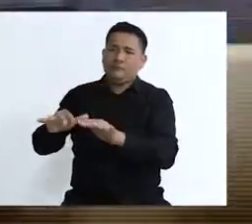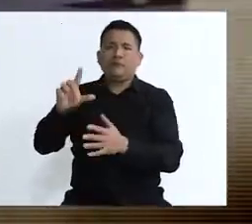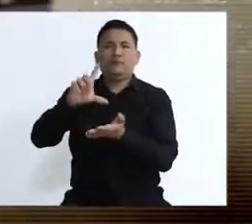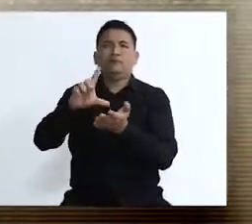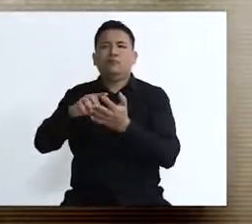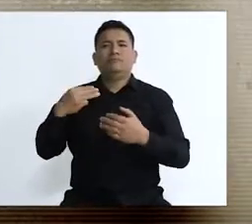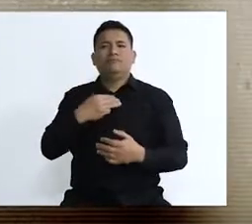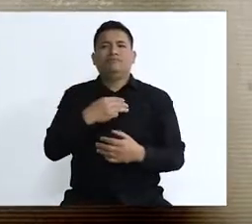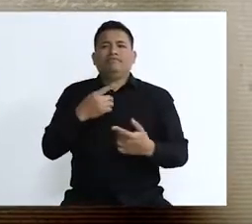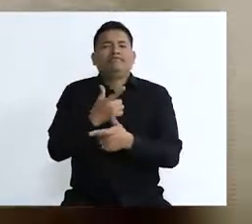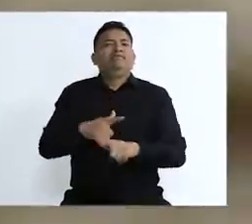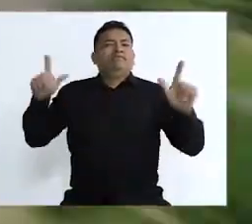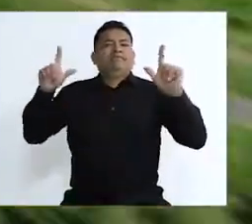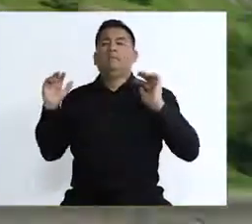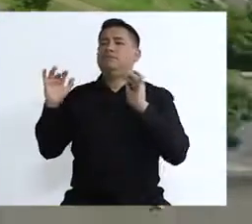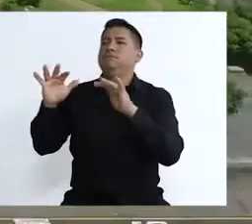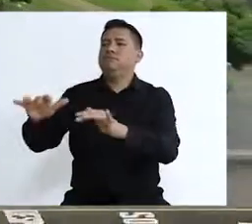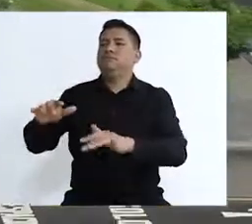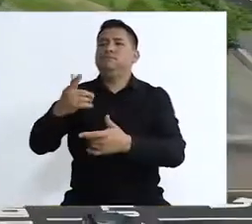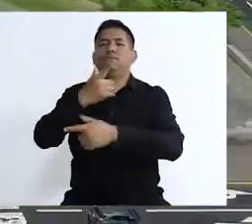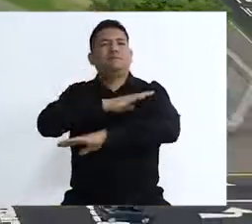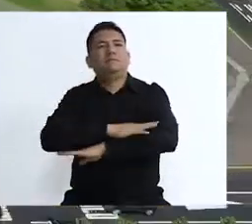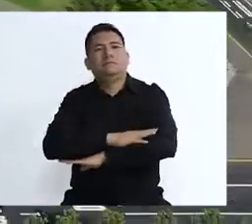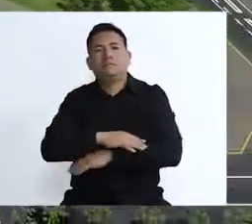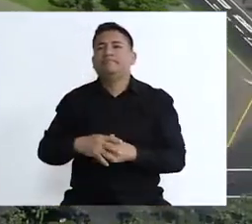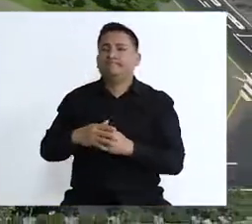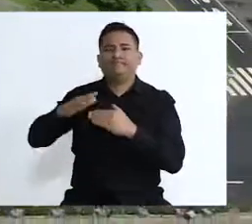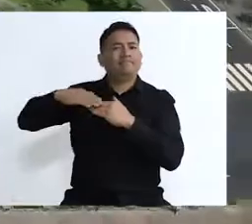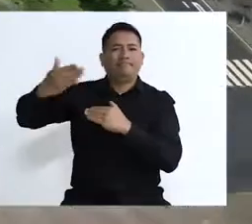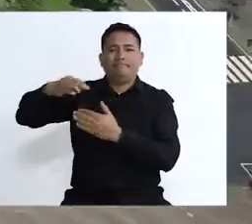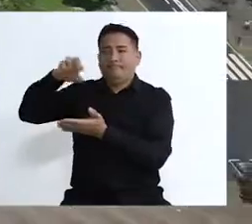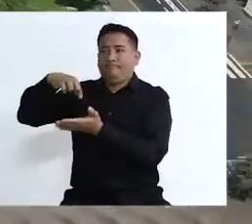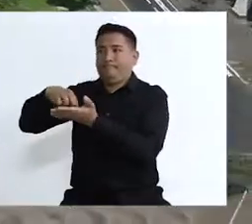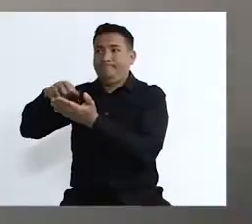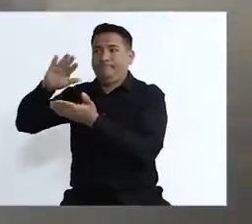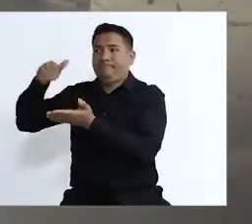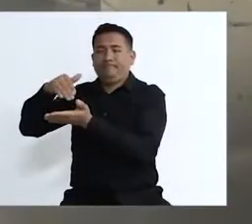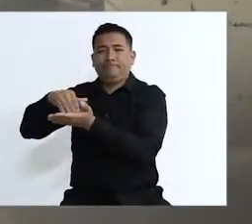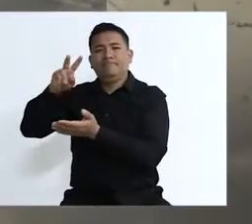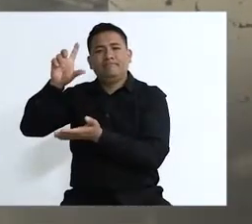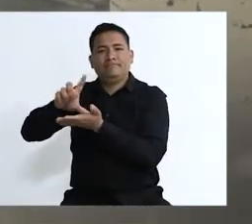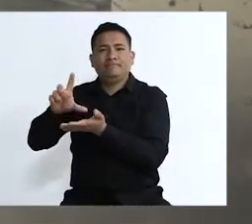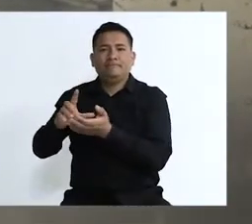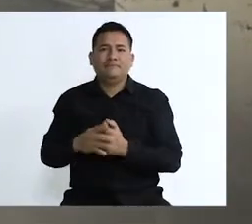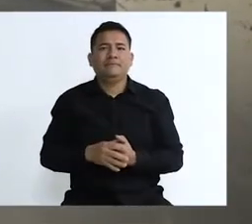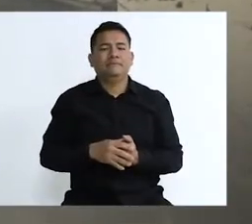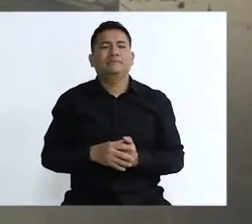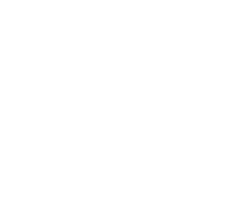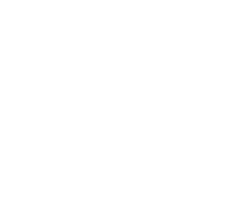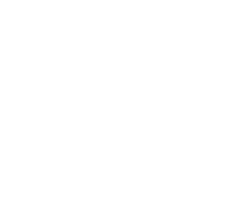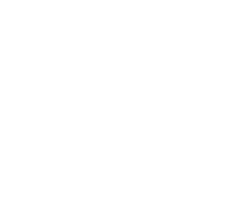libre de Limeo, el espacio más emblemático de la ciudad después de la Plaza de Armas. Plaza San Martín,